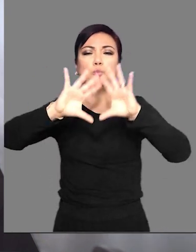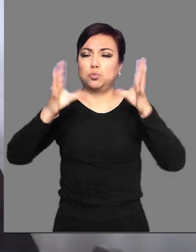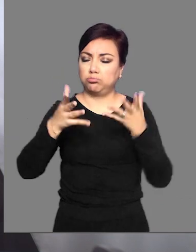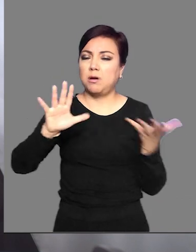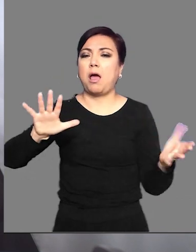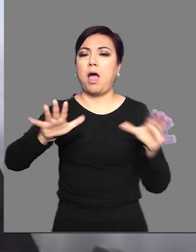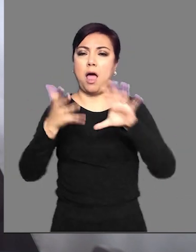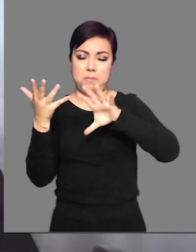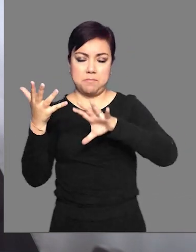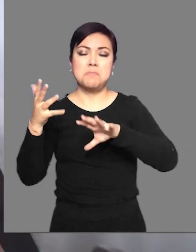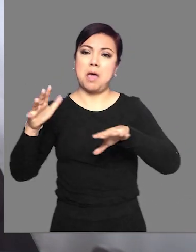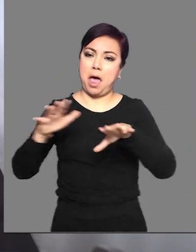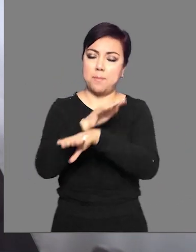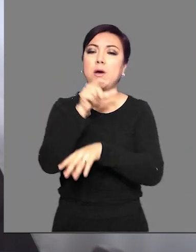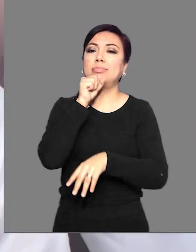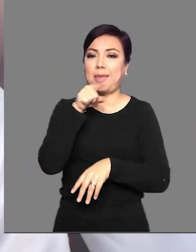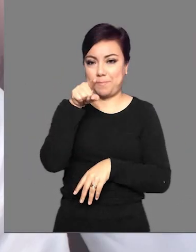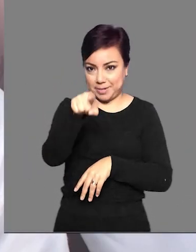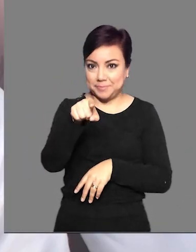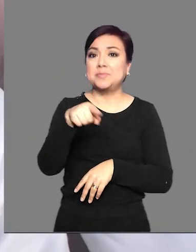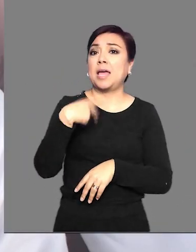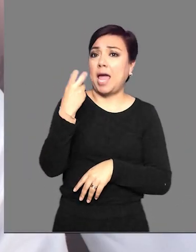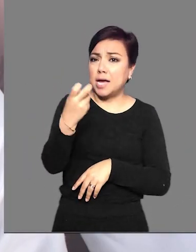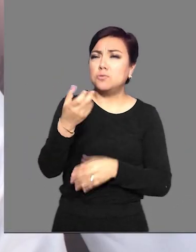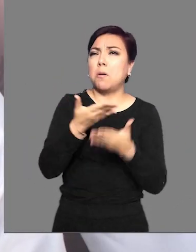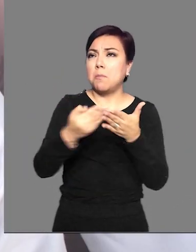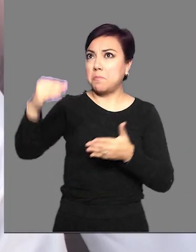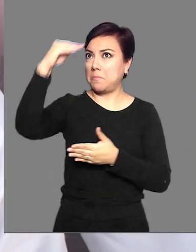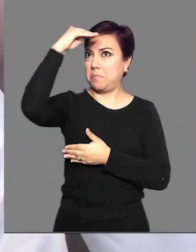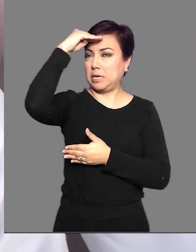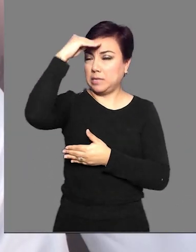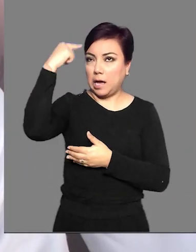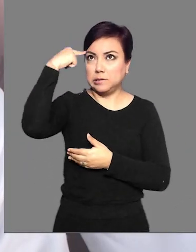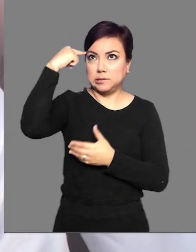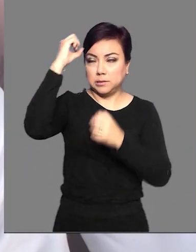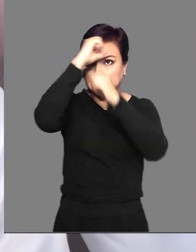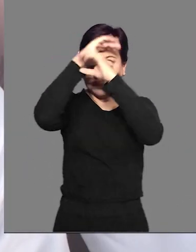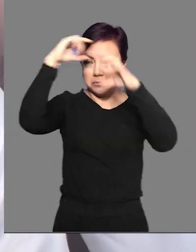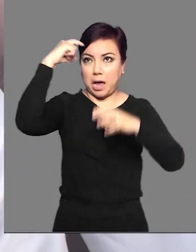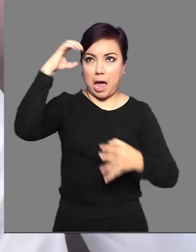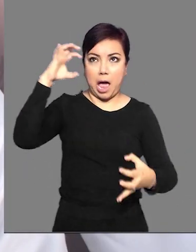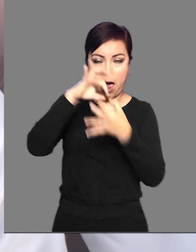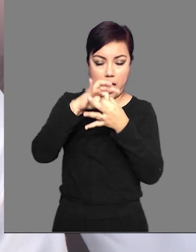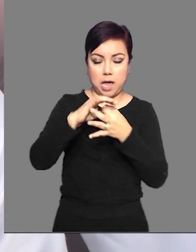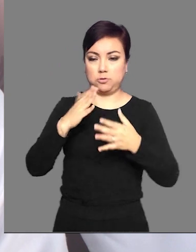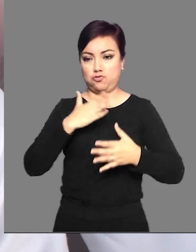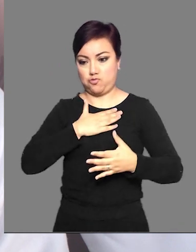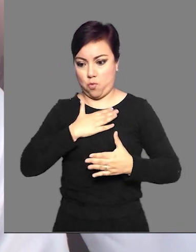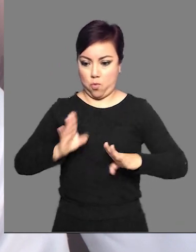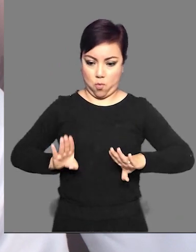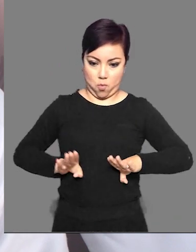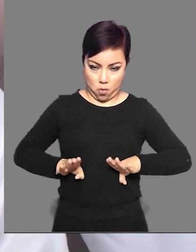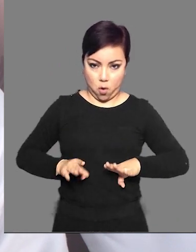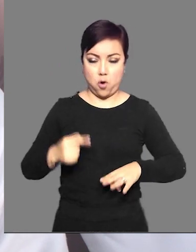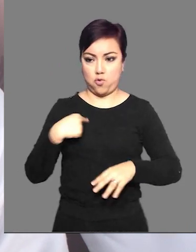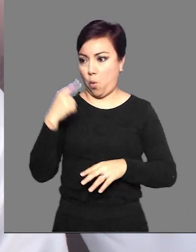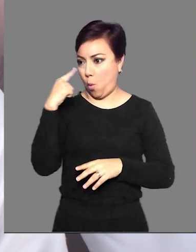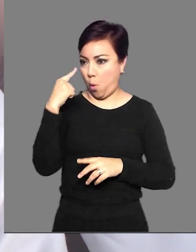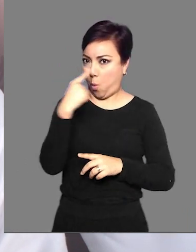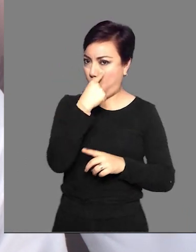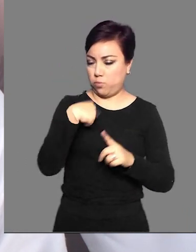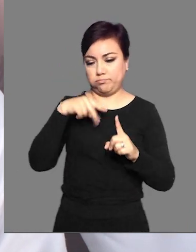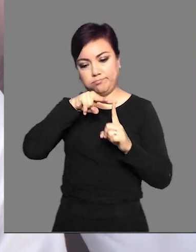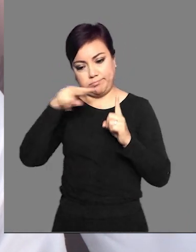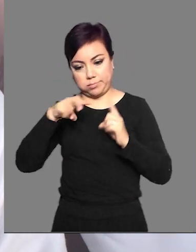Y tú también. ¿Por qué es tan importante asimilarlo? Porque está asociado a tu actitud, a la